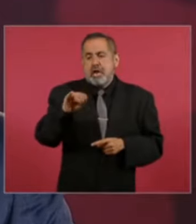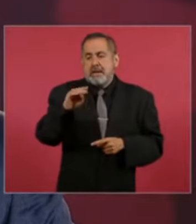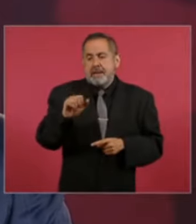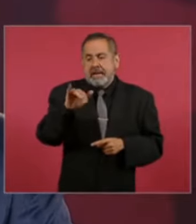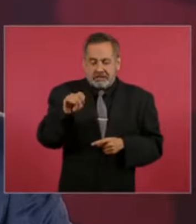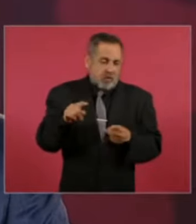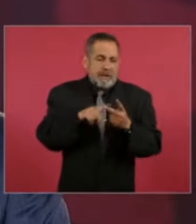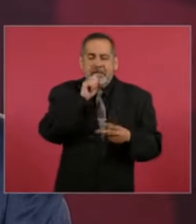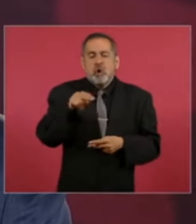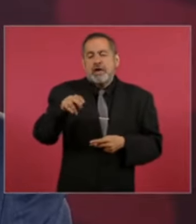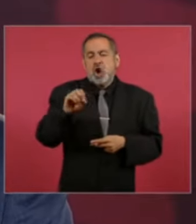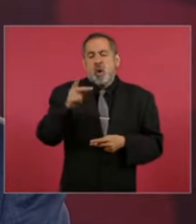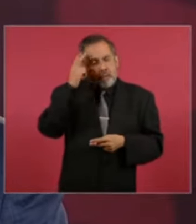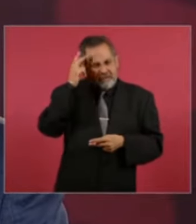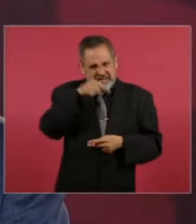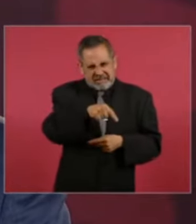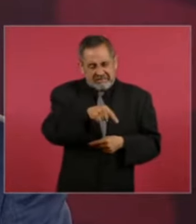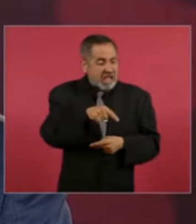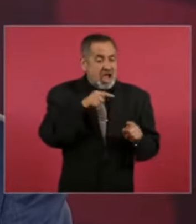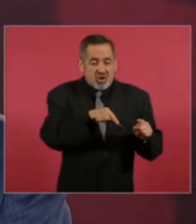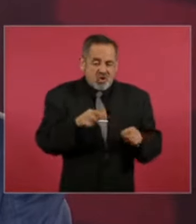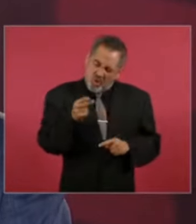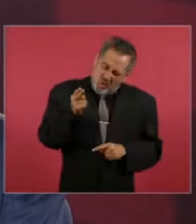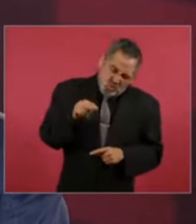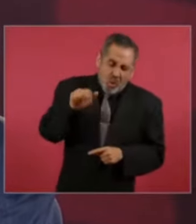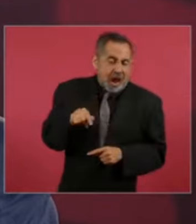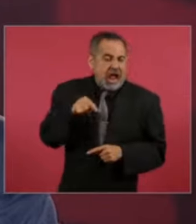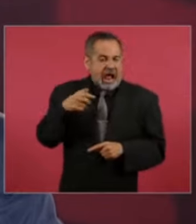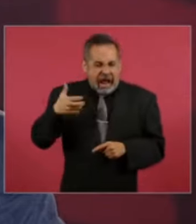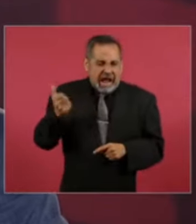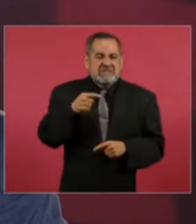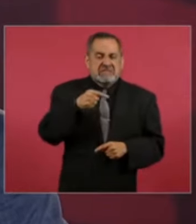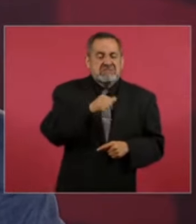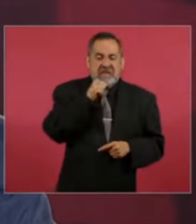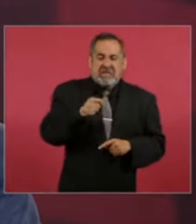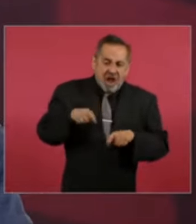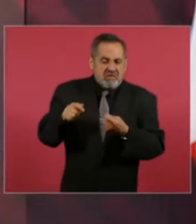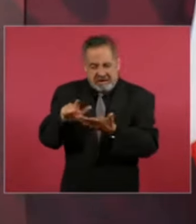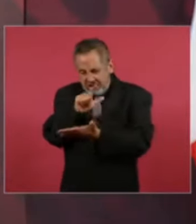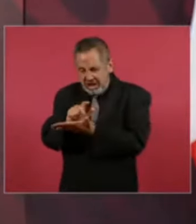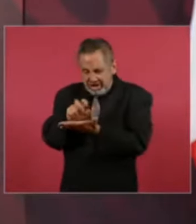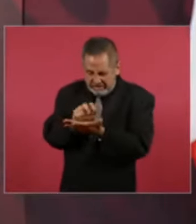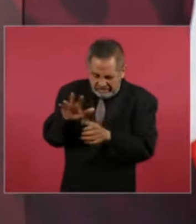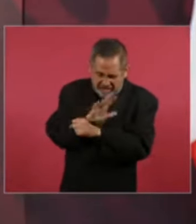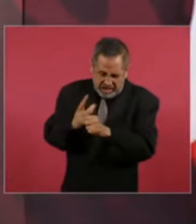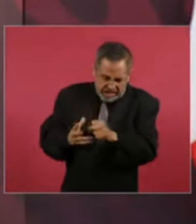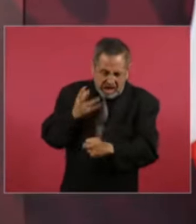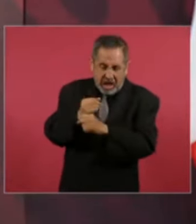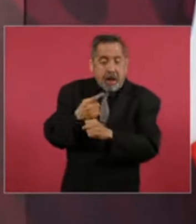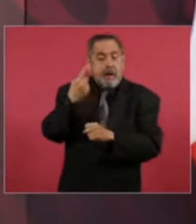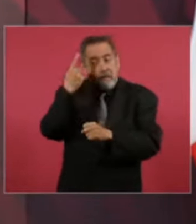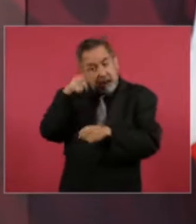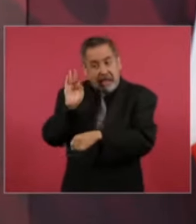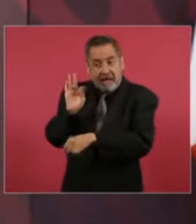neoporfidismo nunca llevaron a cabo una reforma a la constitución